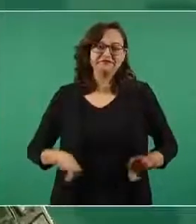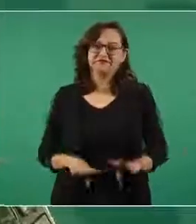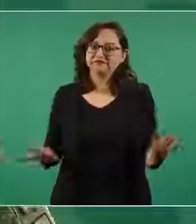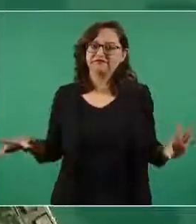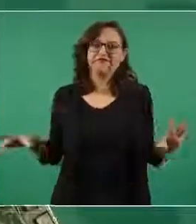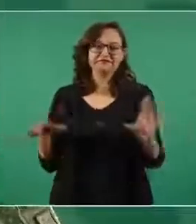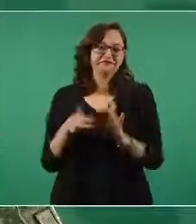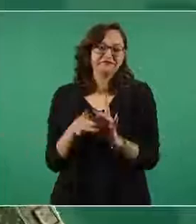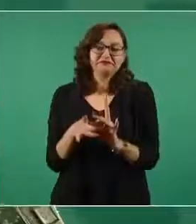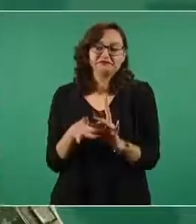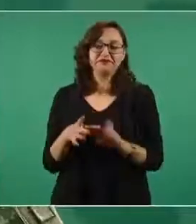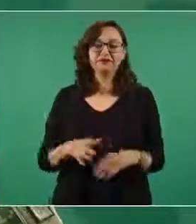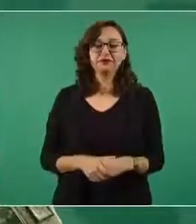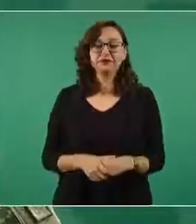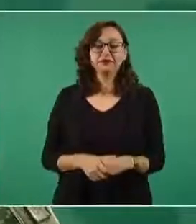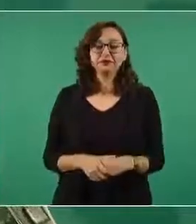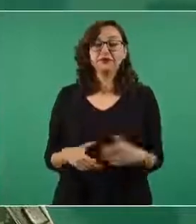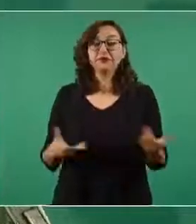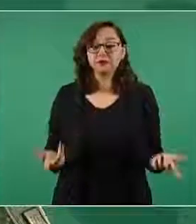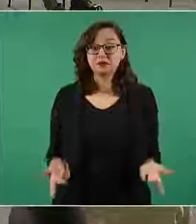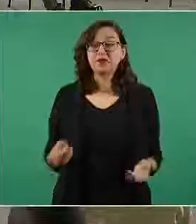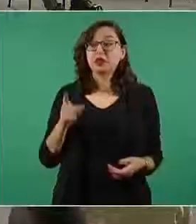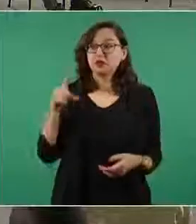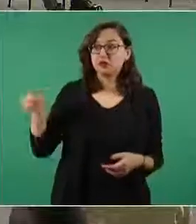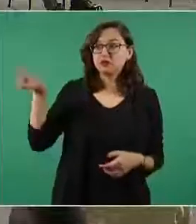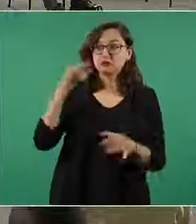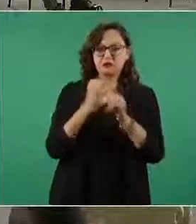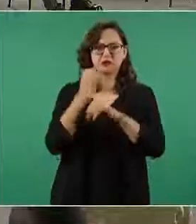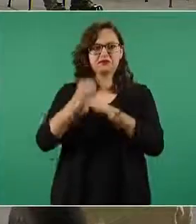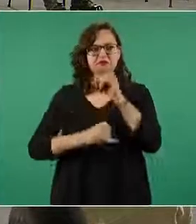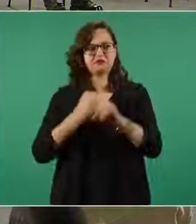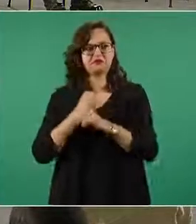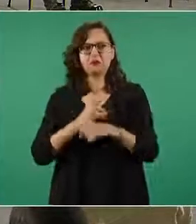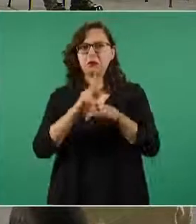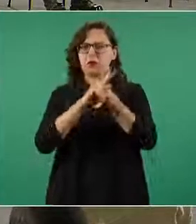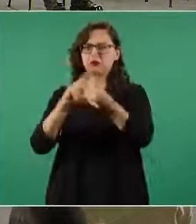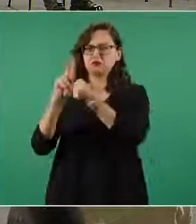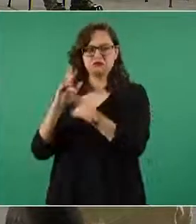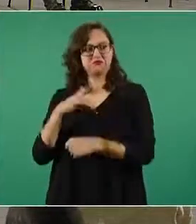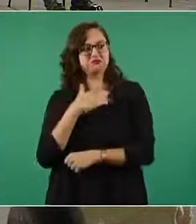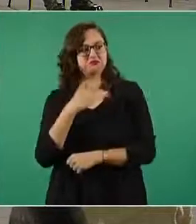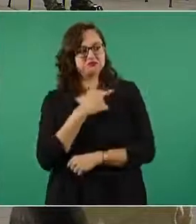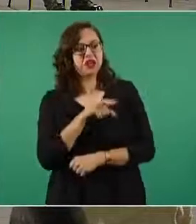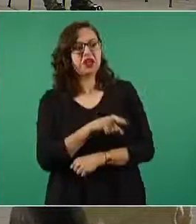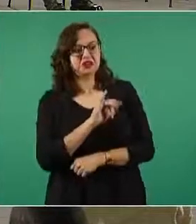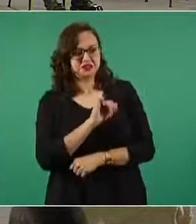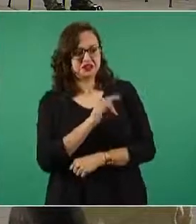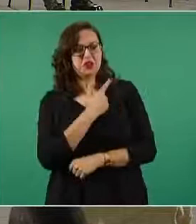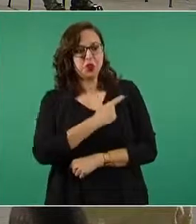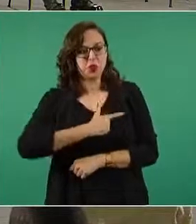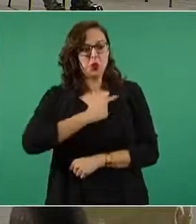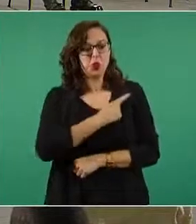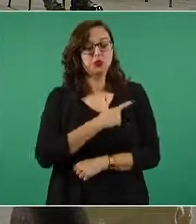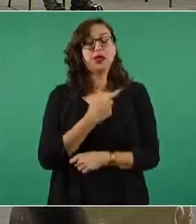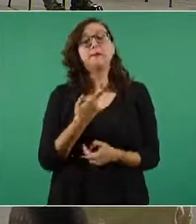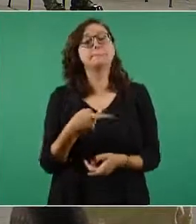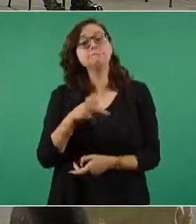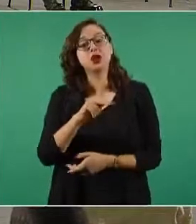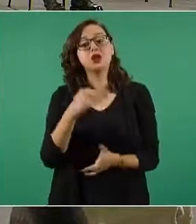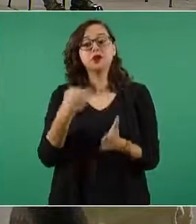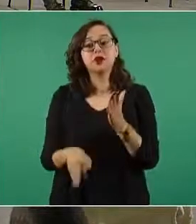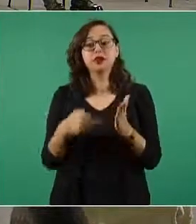no hay de otra manera y lo tienen en el radar ¿qué pasa? bueno necesitan esa segunda parte de conocer el plan tarifario